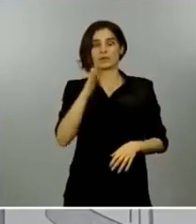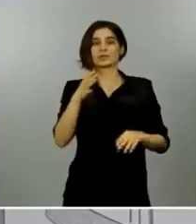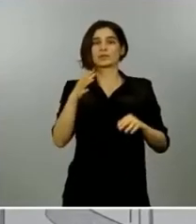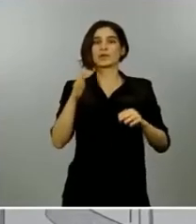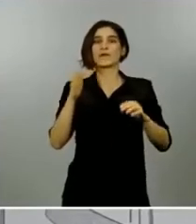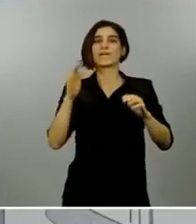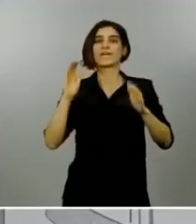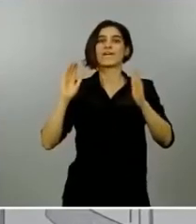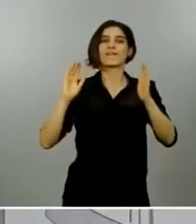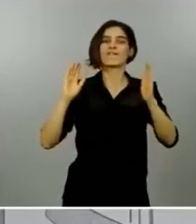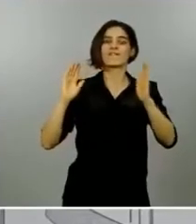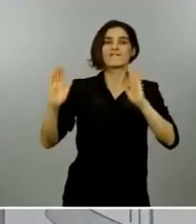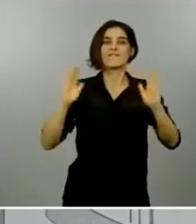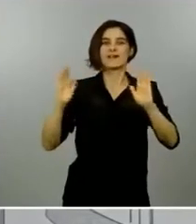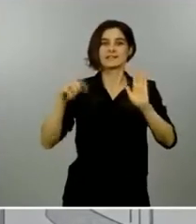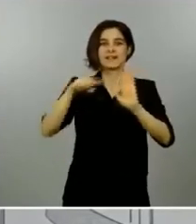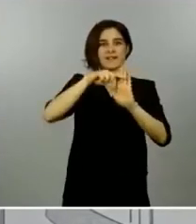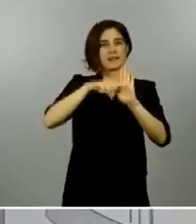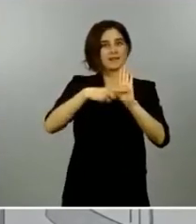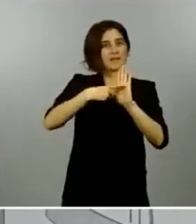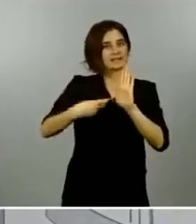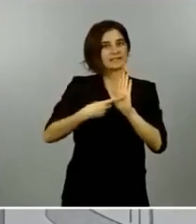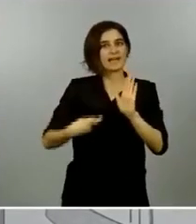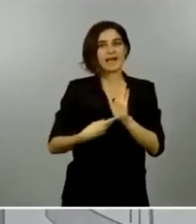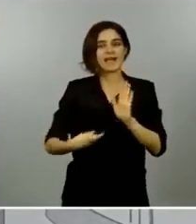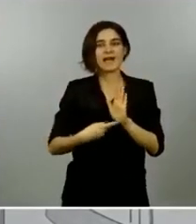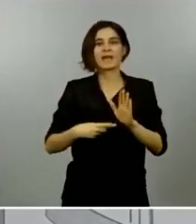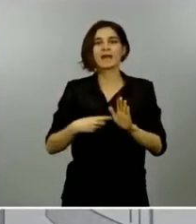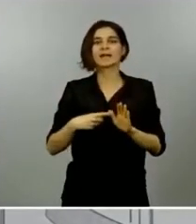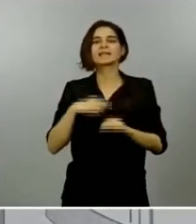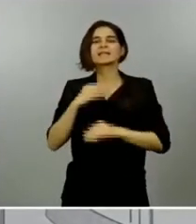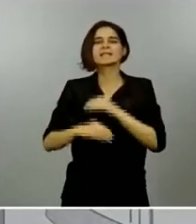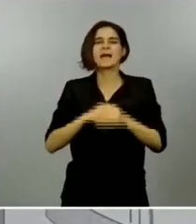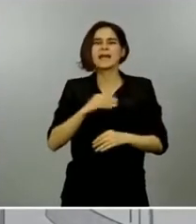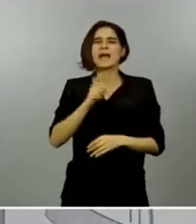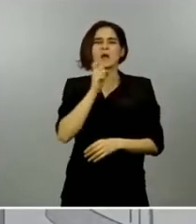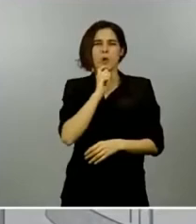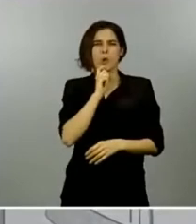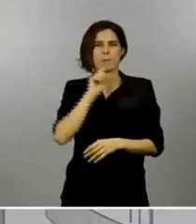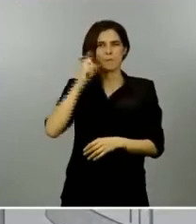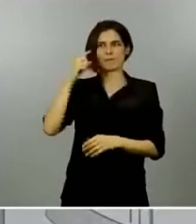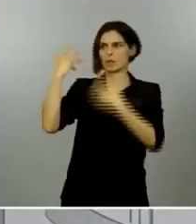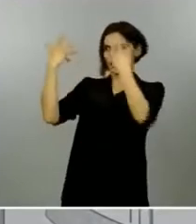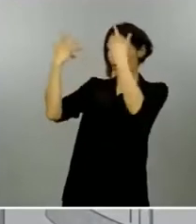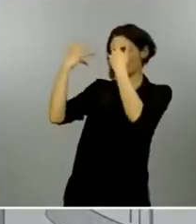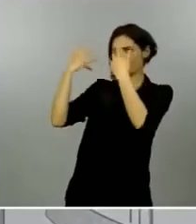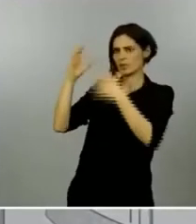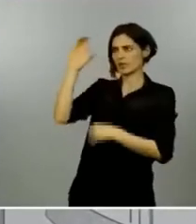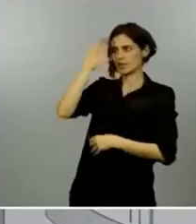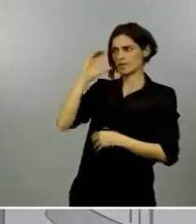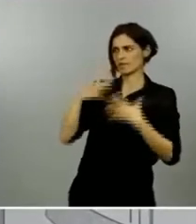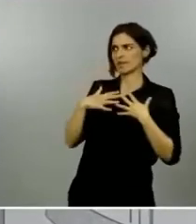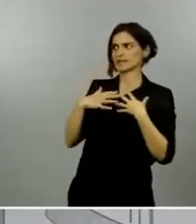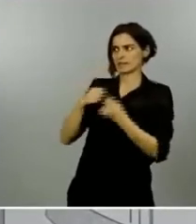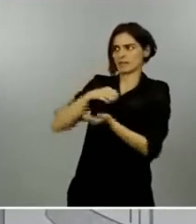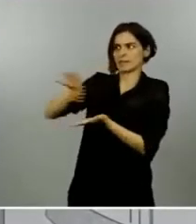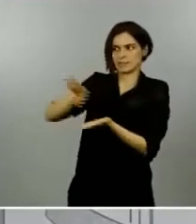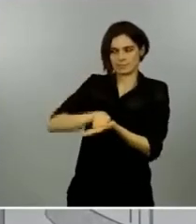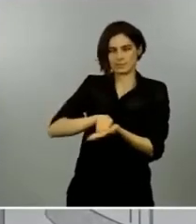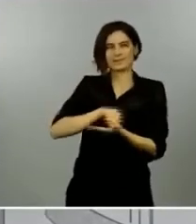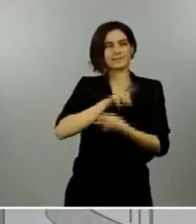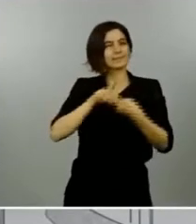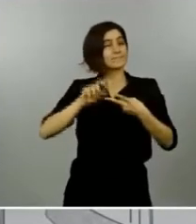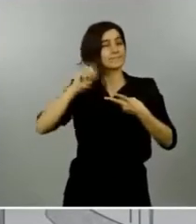asesoramiento y justificación científica y sin duda alguna también por el principio, el criterio de la prudencia. Así,